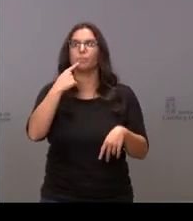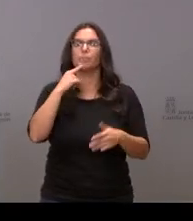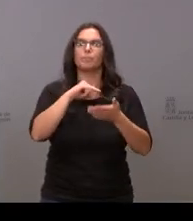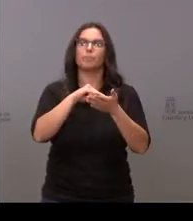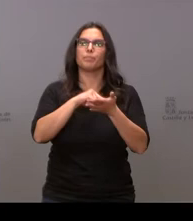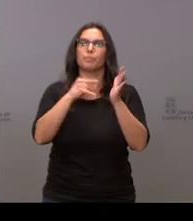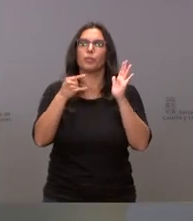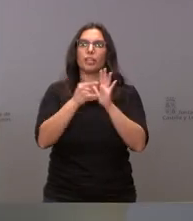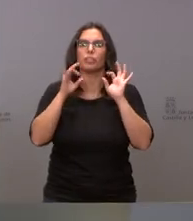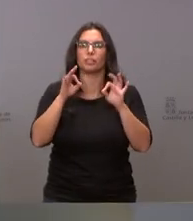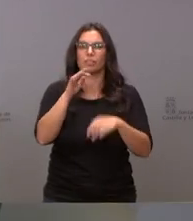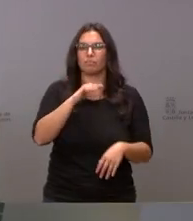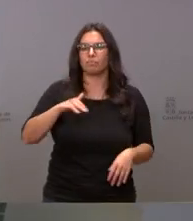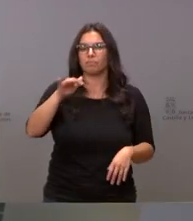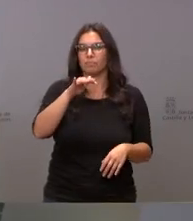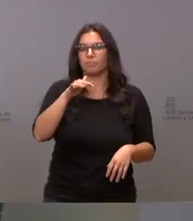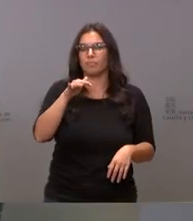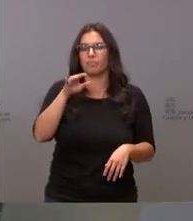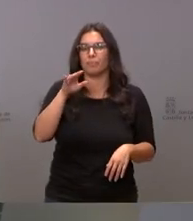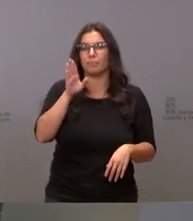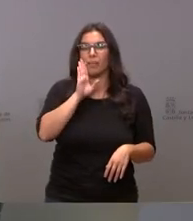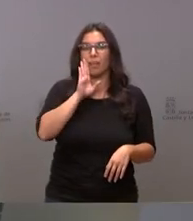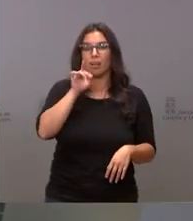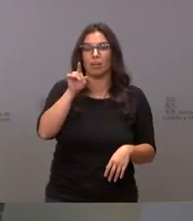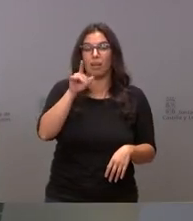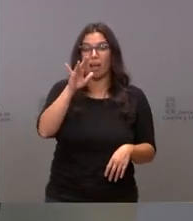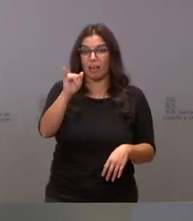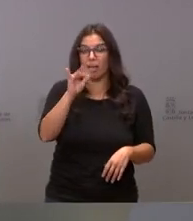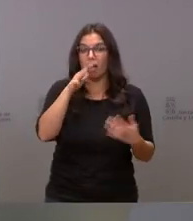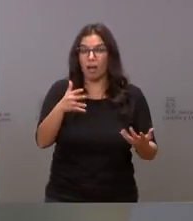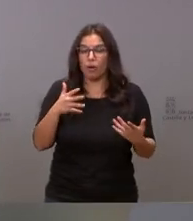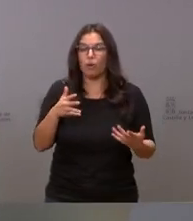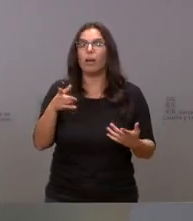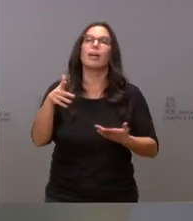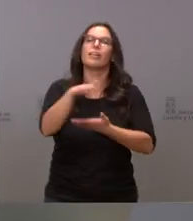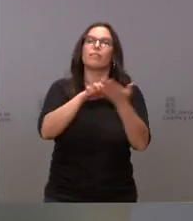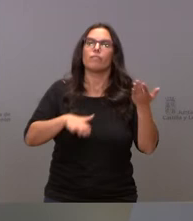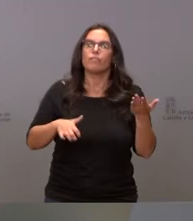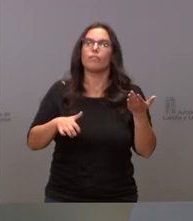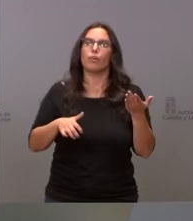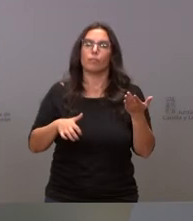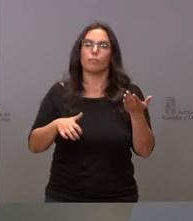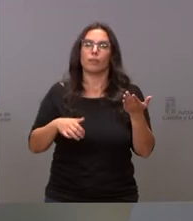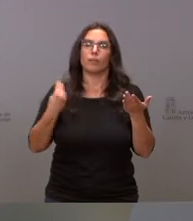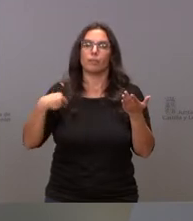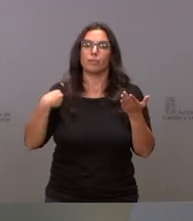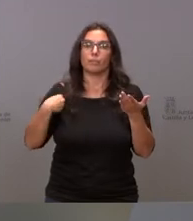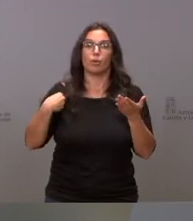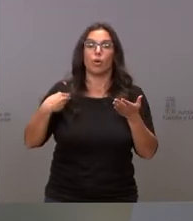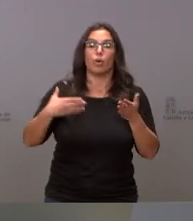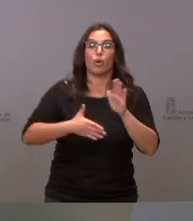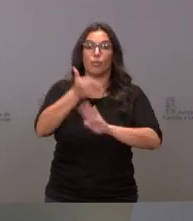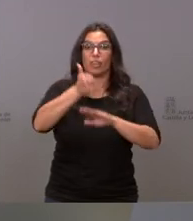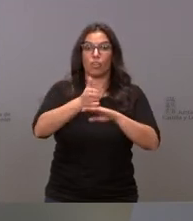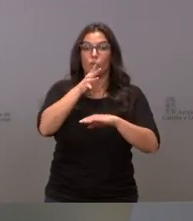llamado Noviarcas hay lo que había en el expediente lo que hay es un informe desfavorable de la Confederación Hidrográfica del Duero